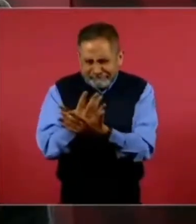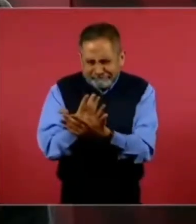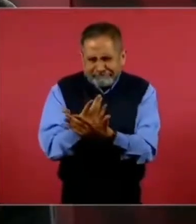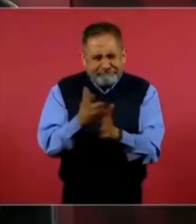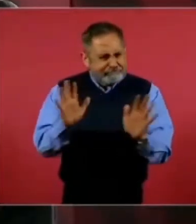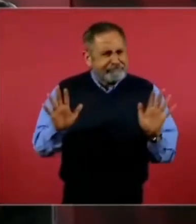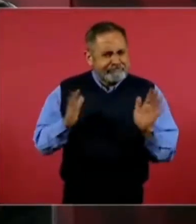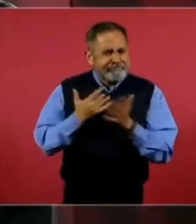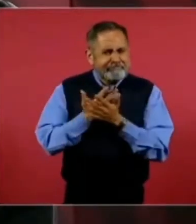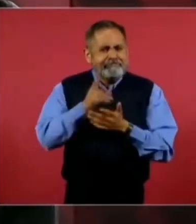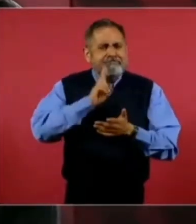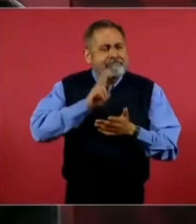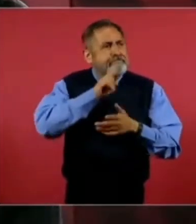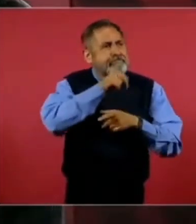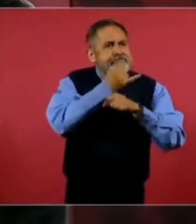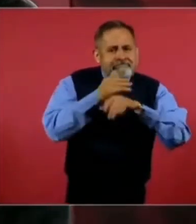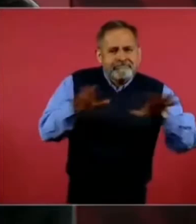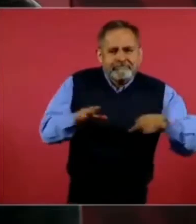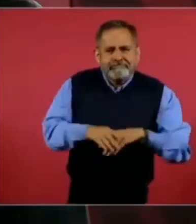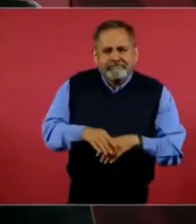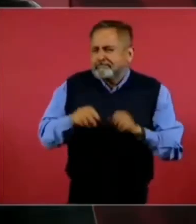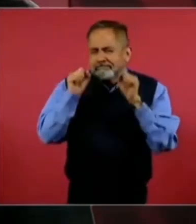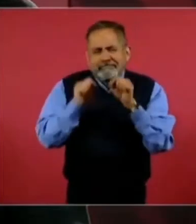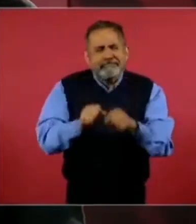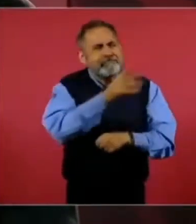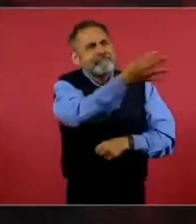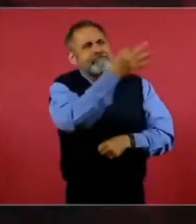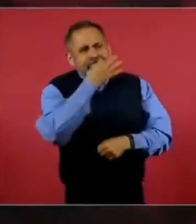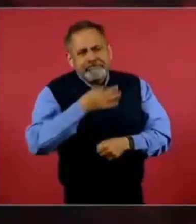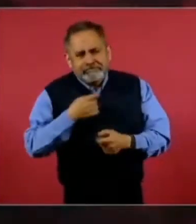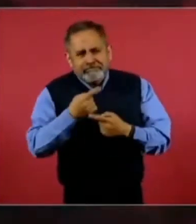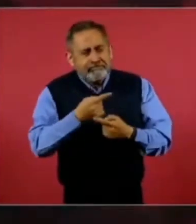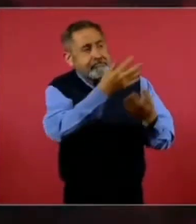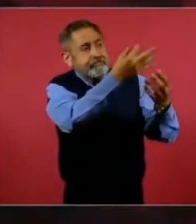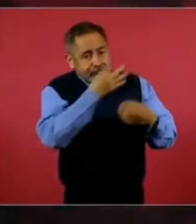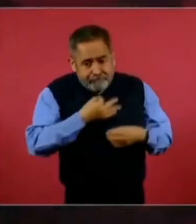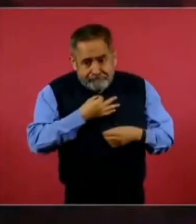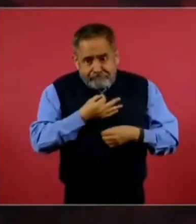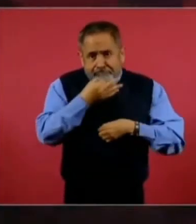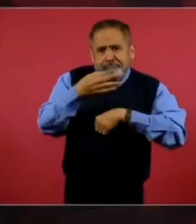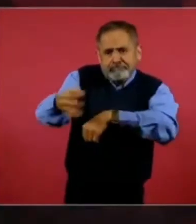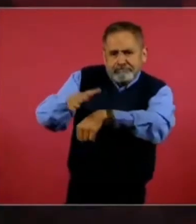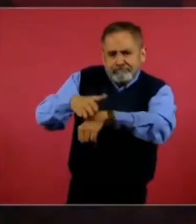a que se informe, nos van a informar y yo les voy a informar a ustedes.